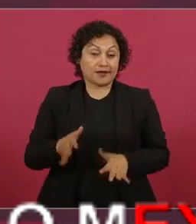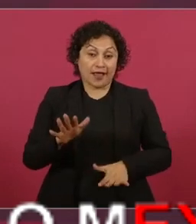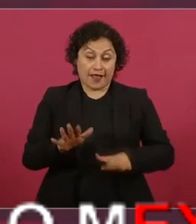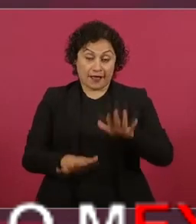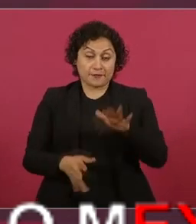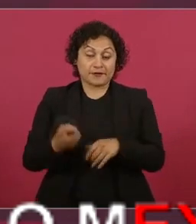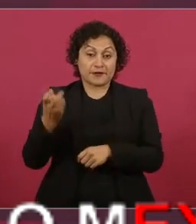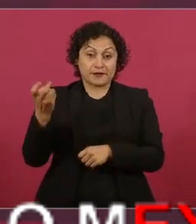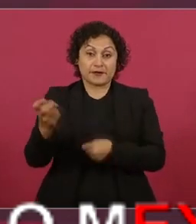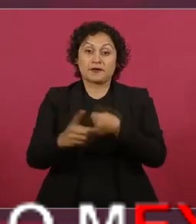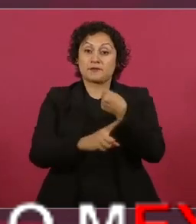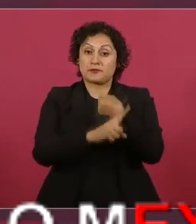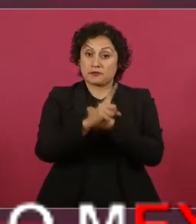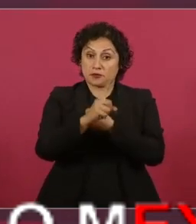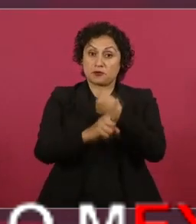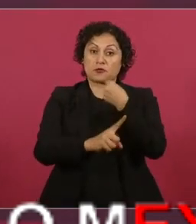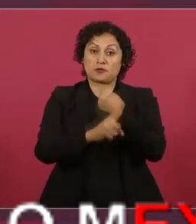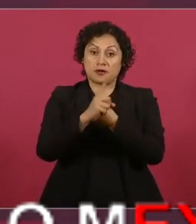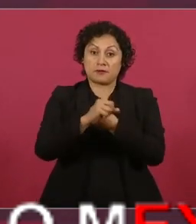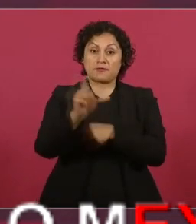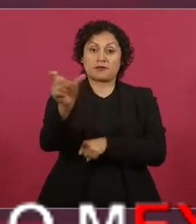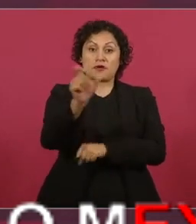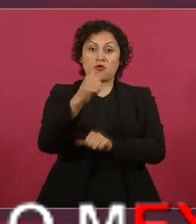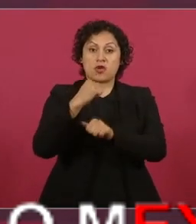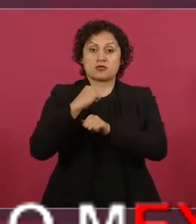de la autoridad